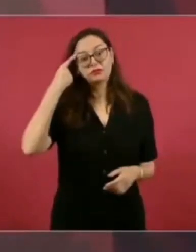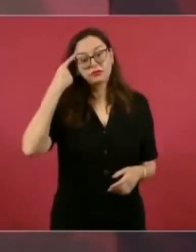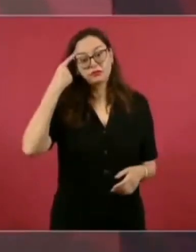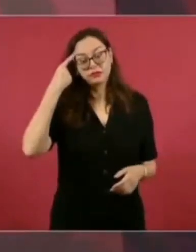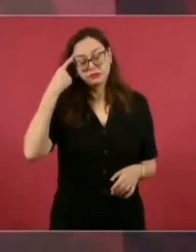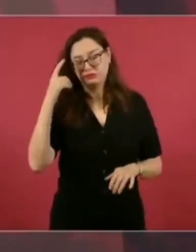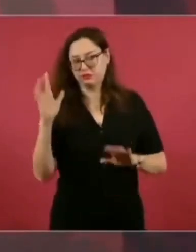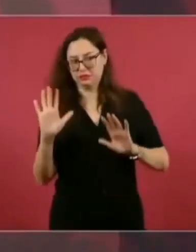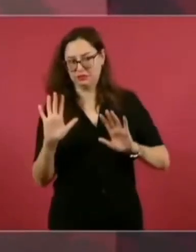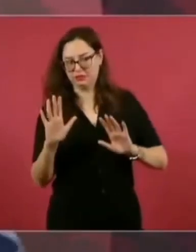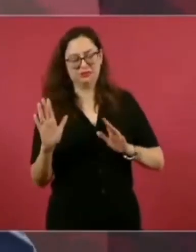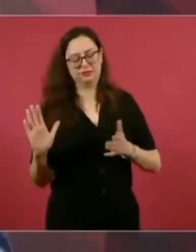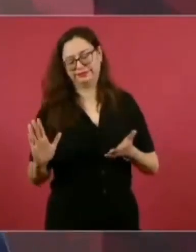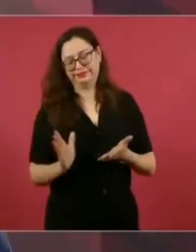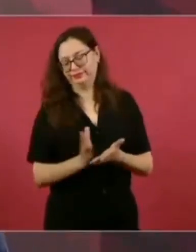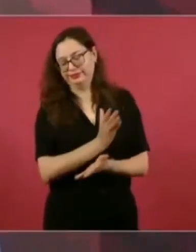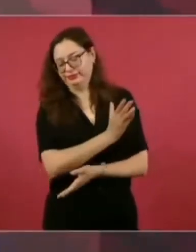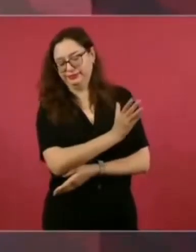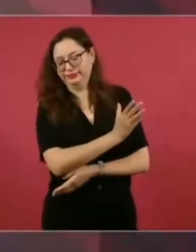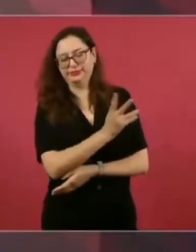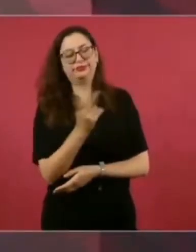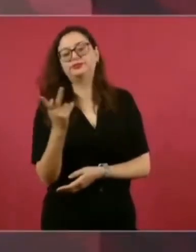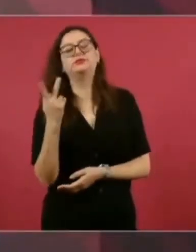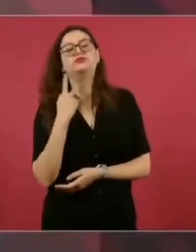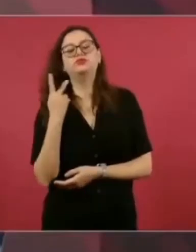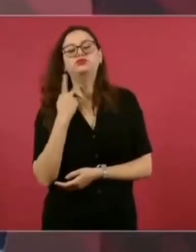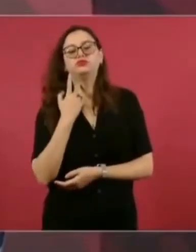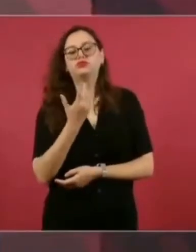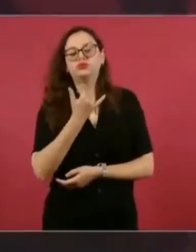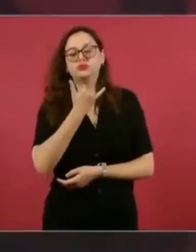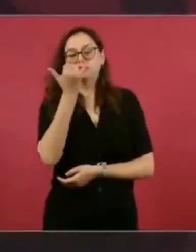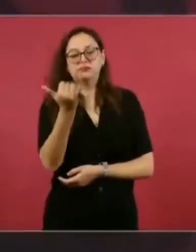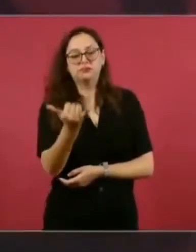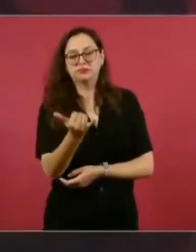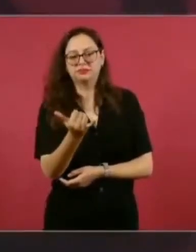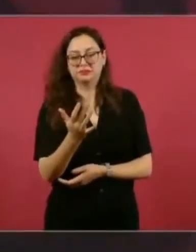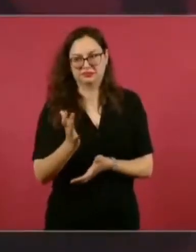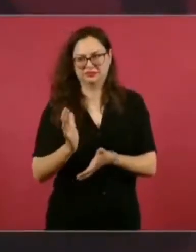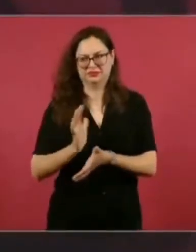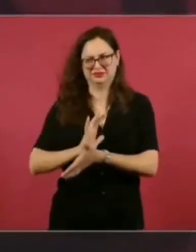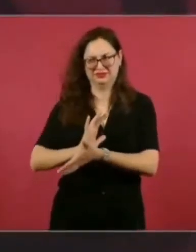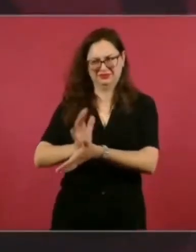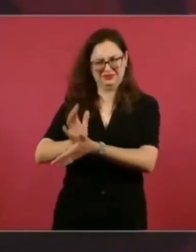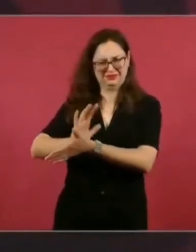discriminatoria,